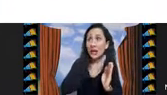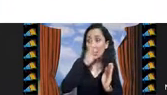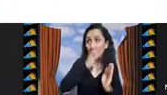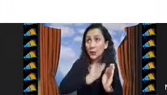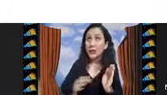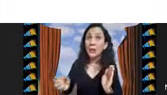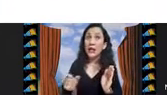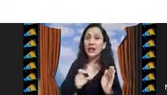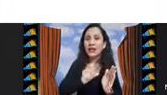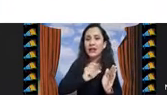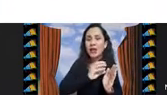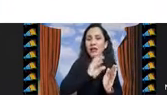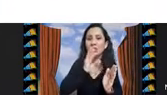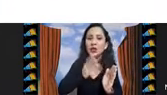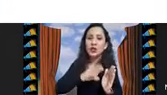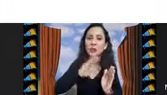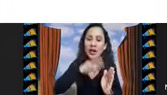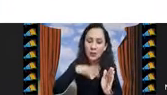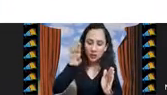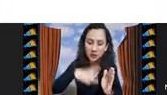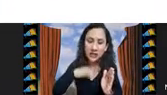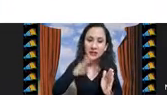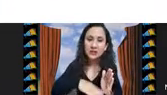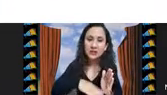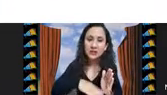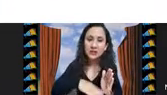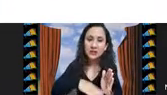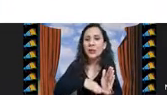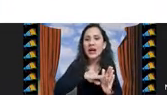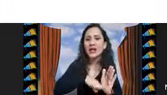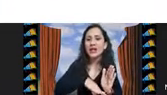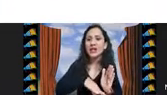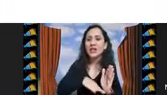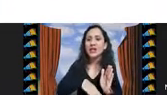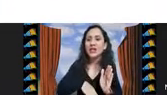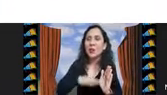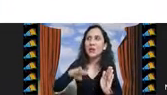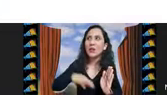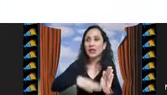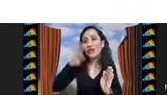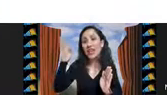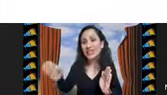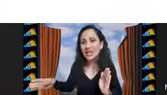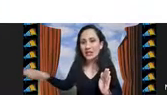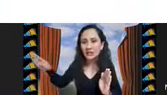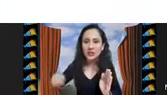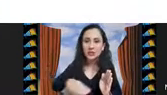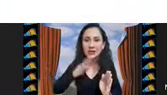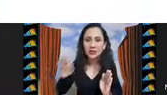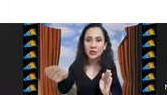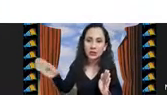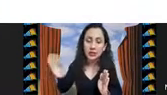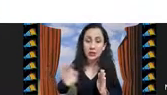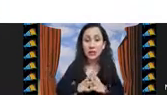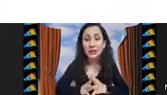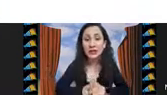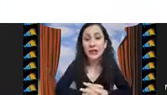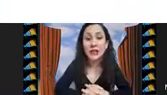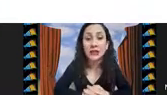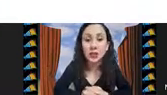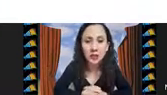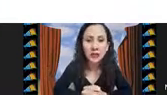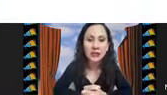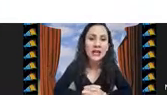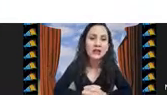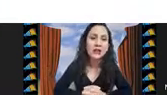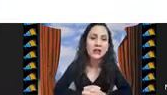para el problema cuáles son los parámetros de las instancias que marcan que haya un cambio de fácil a difícil que esto se le llama